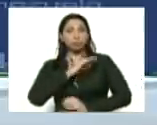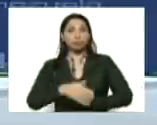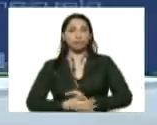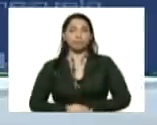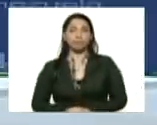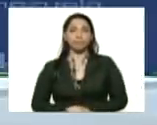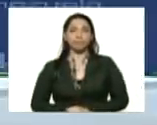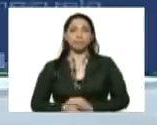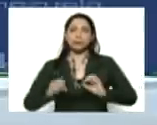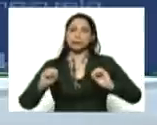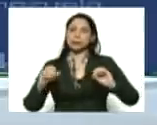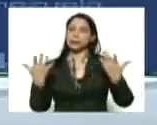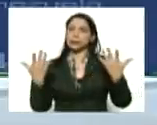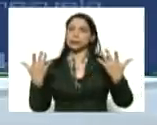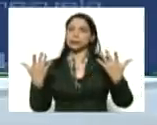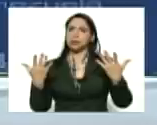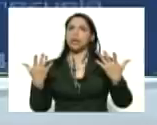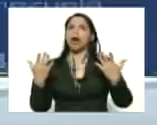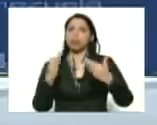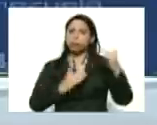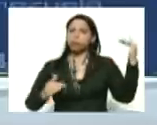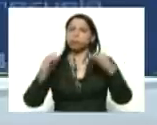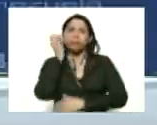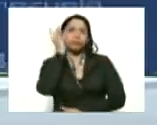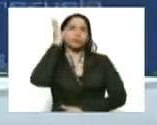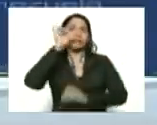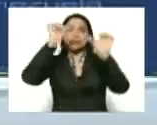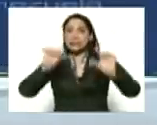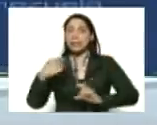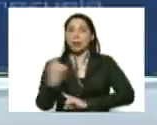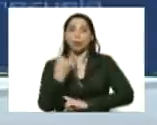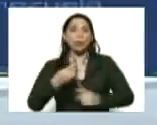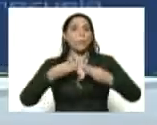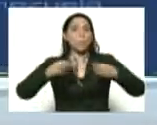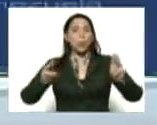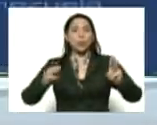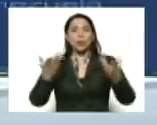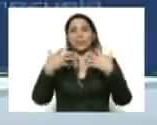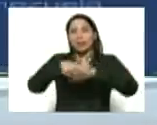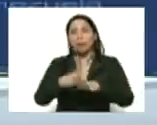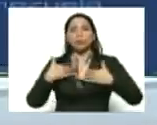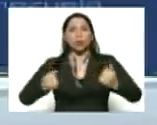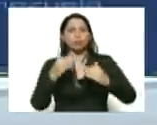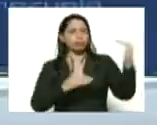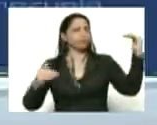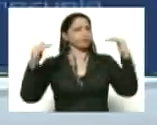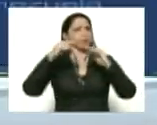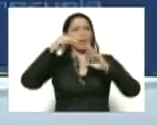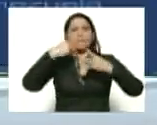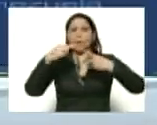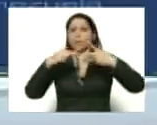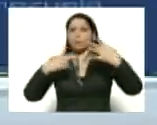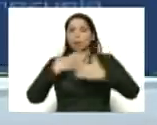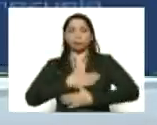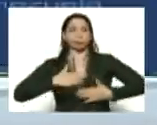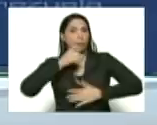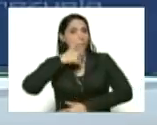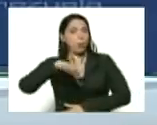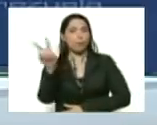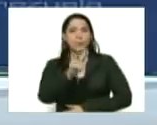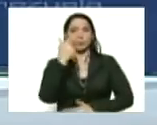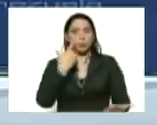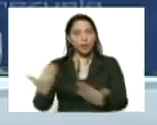salga un sistema público único integrado de salud del mayor nivel y la mayor calidad para el pueblo de Venezuela